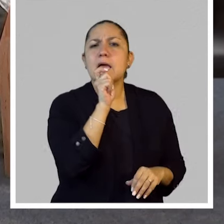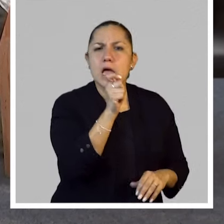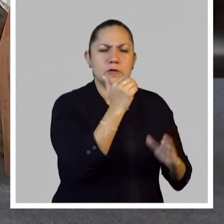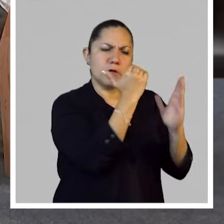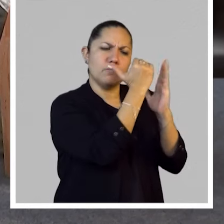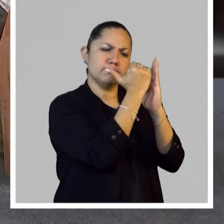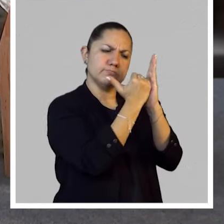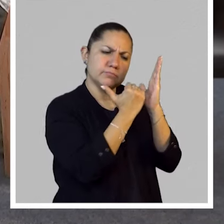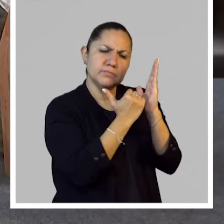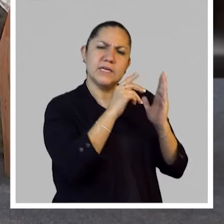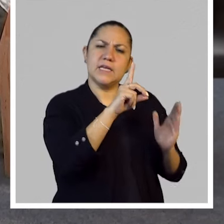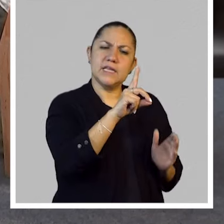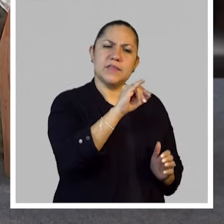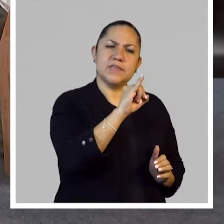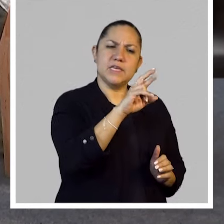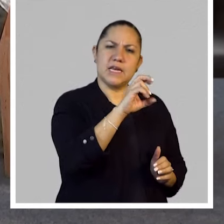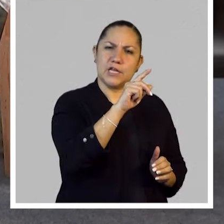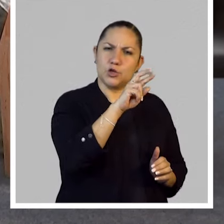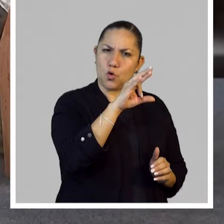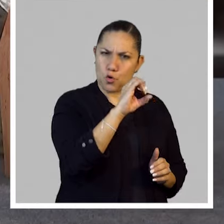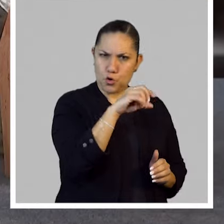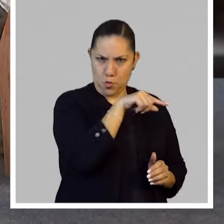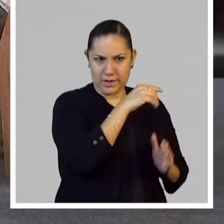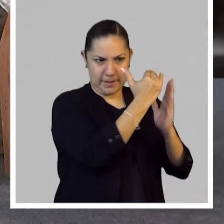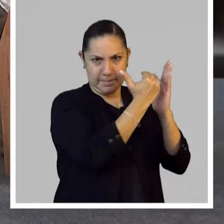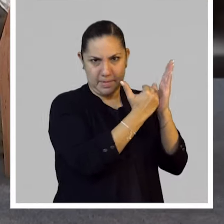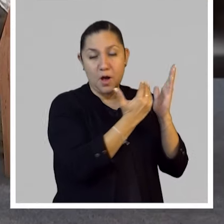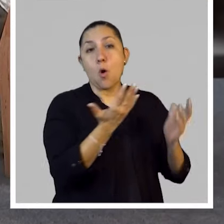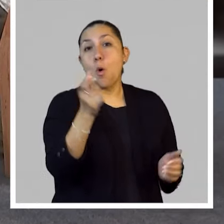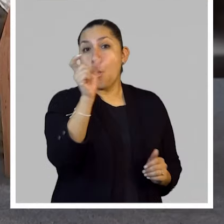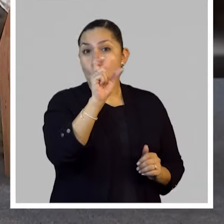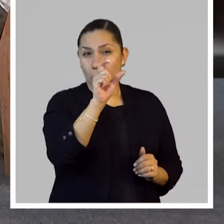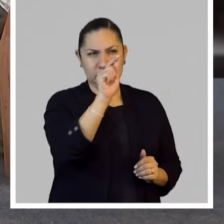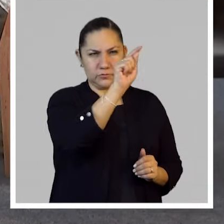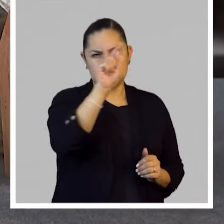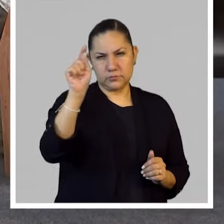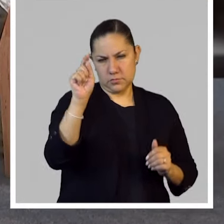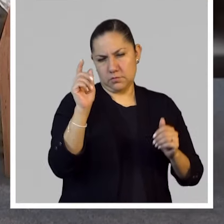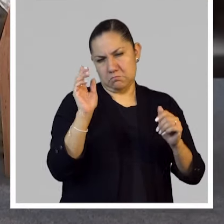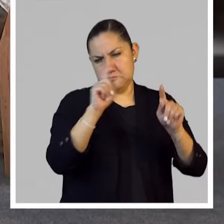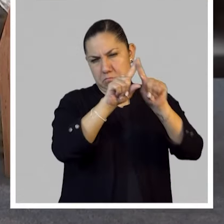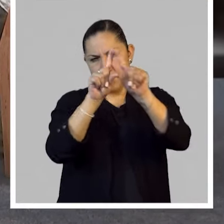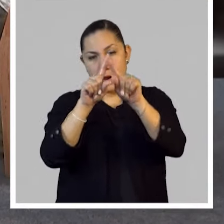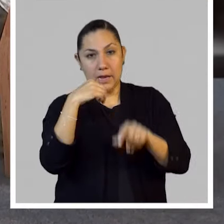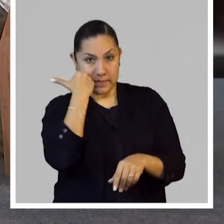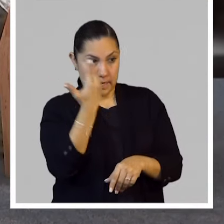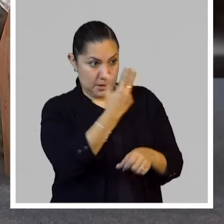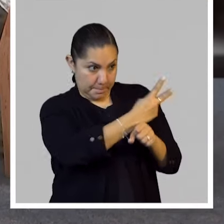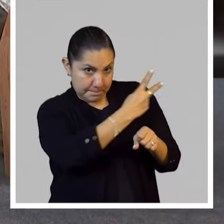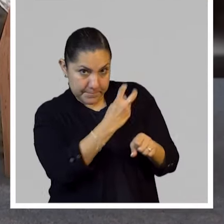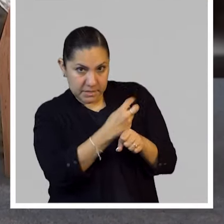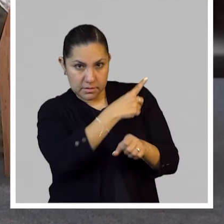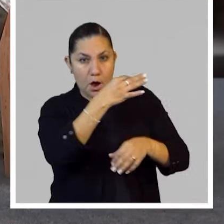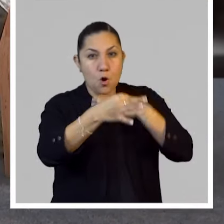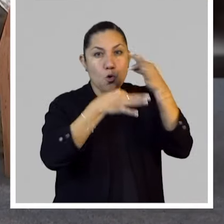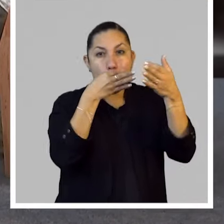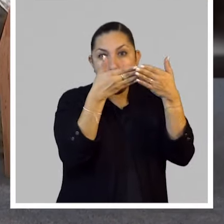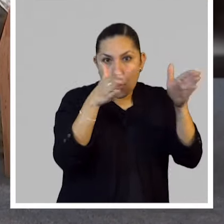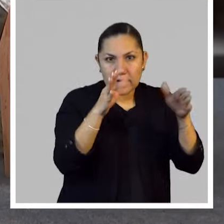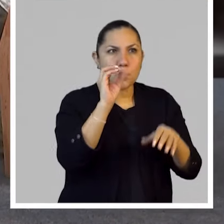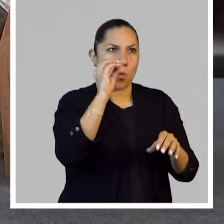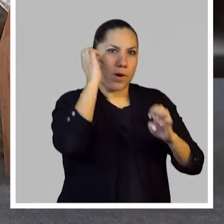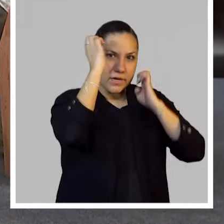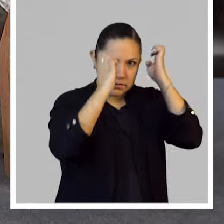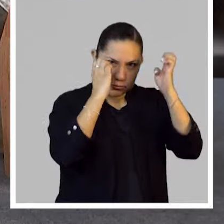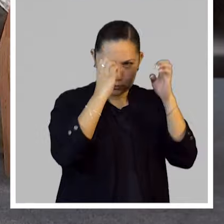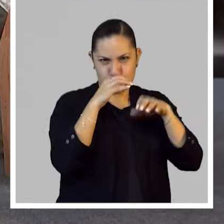O sea, como, pues, al final, el que alguien te invite a participar en una convocatoria de arte de correo, en una exposición sobre arte de correo